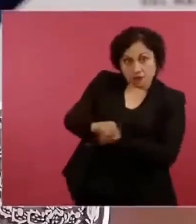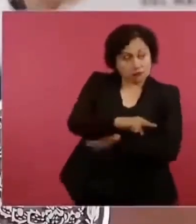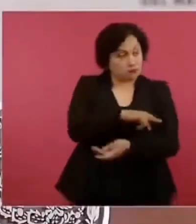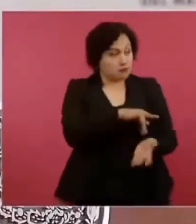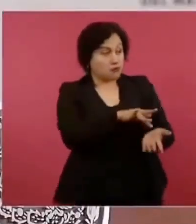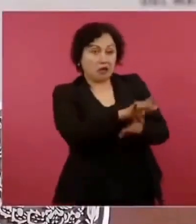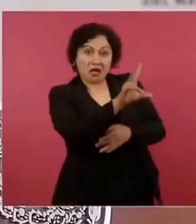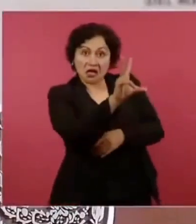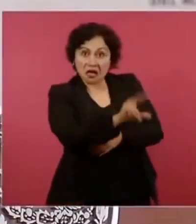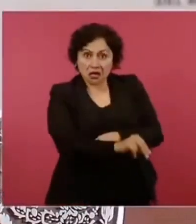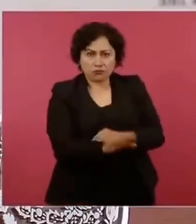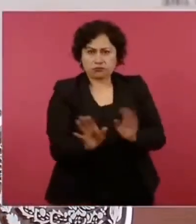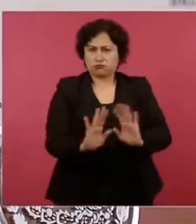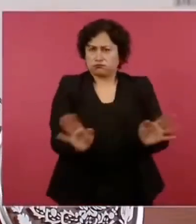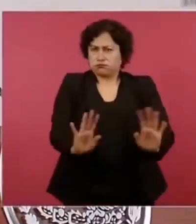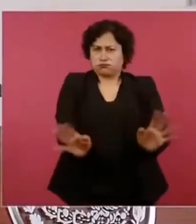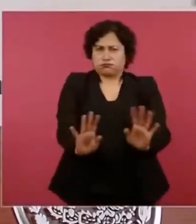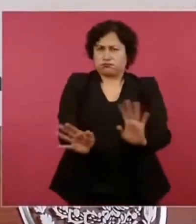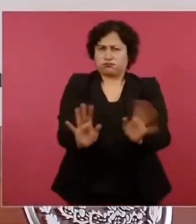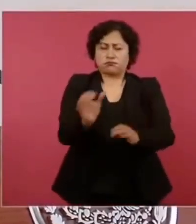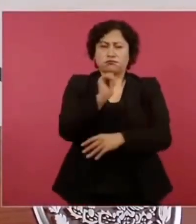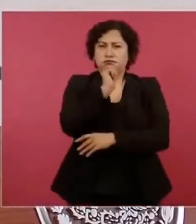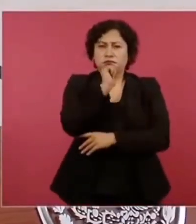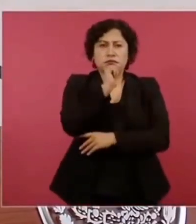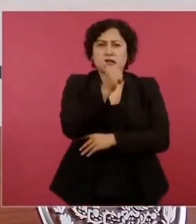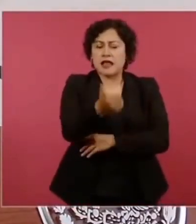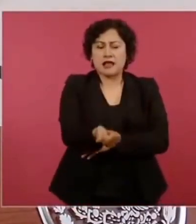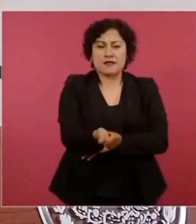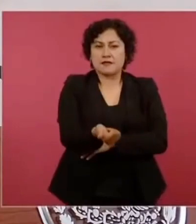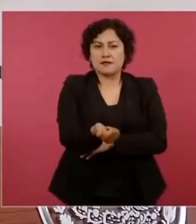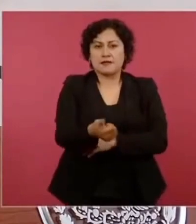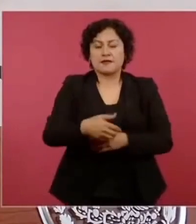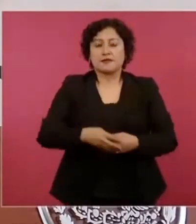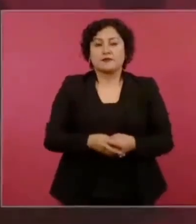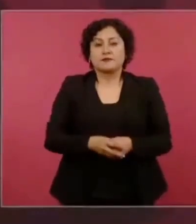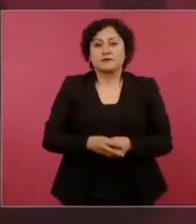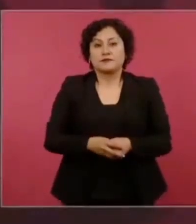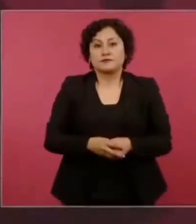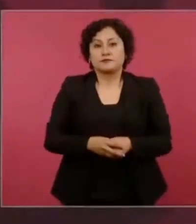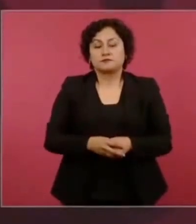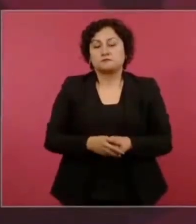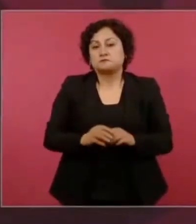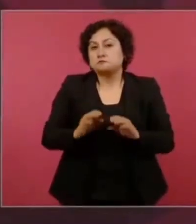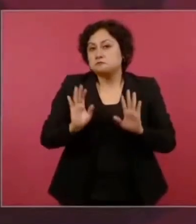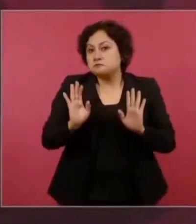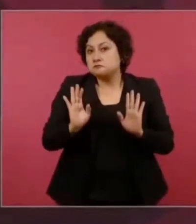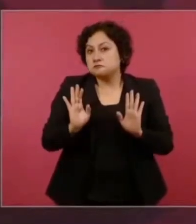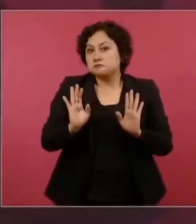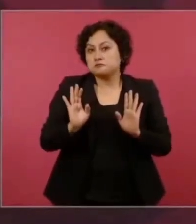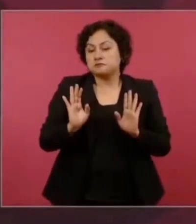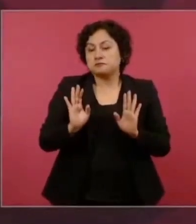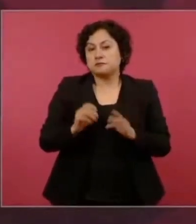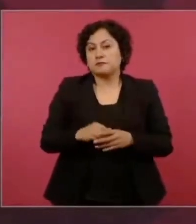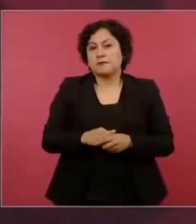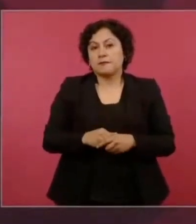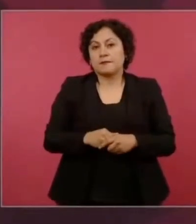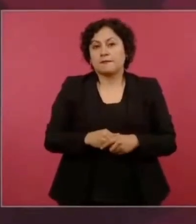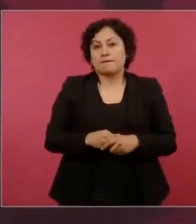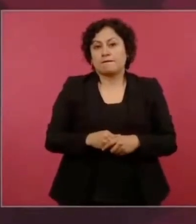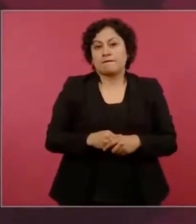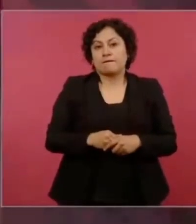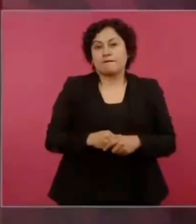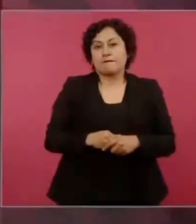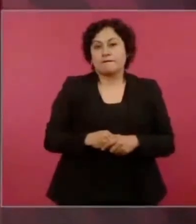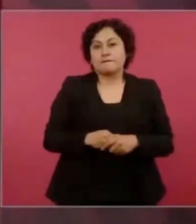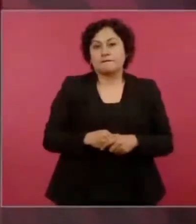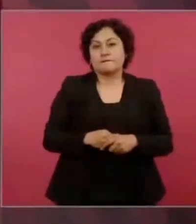forma esta tan especial en